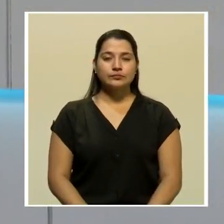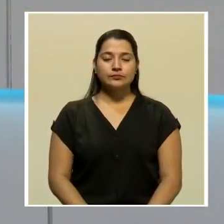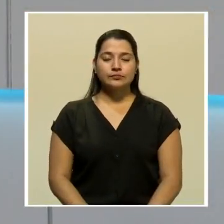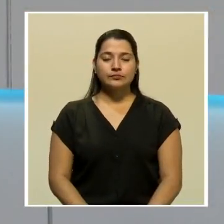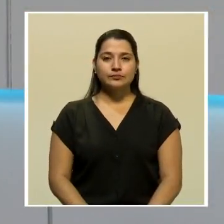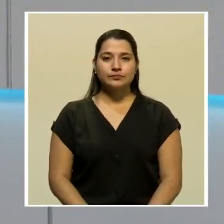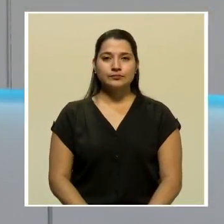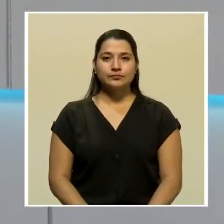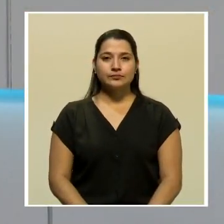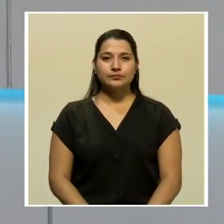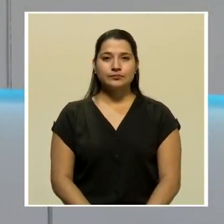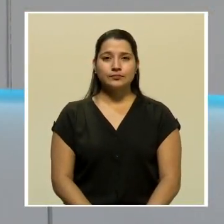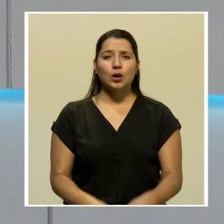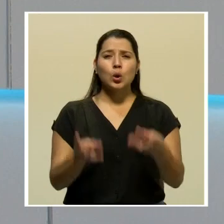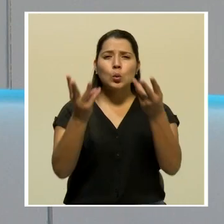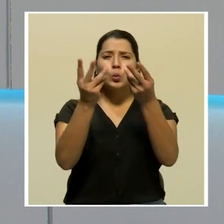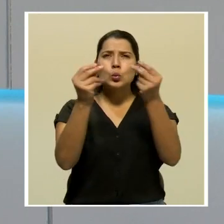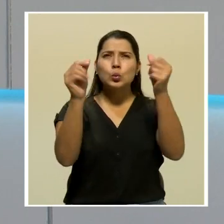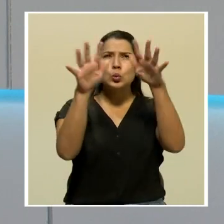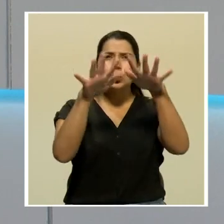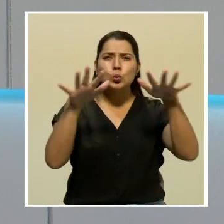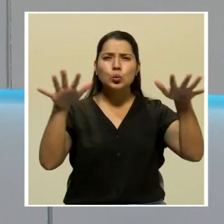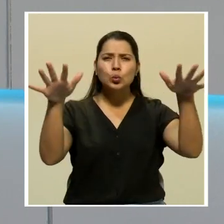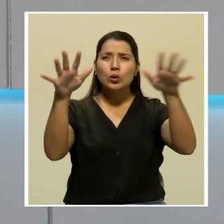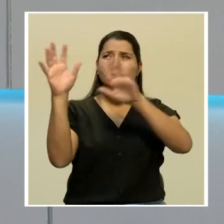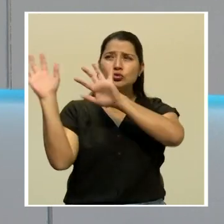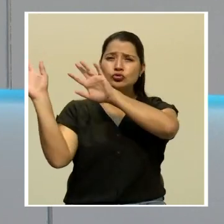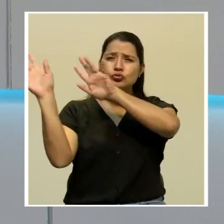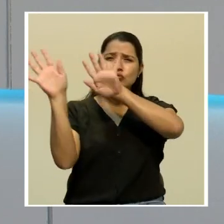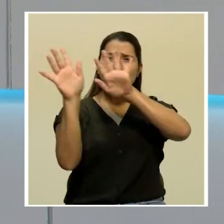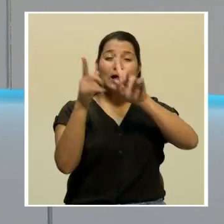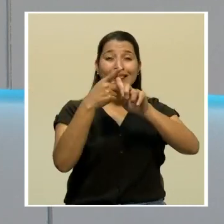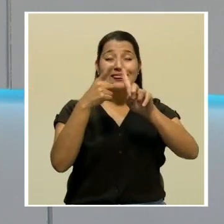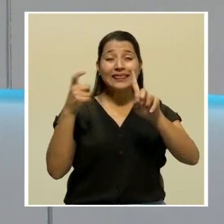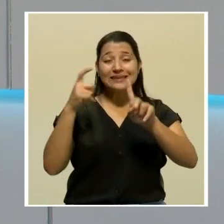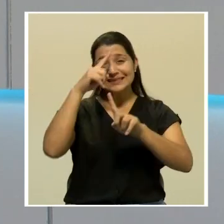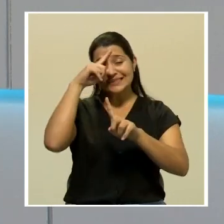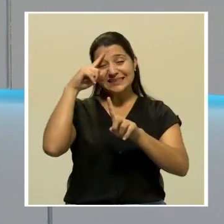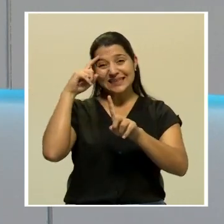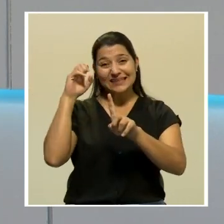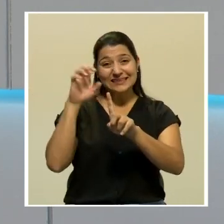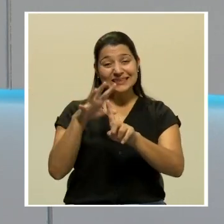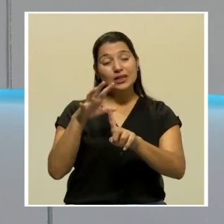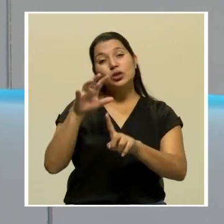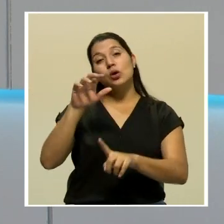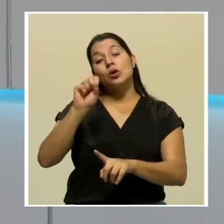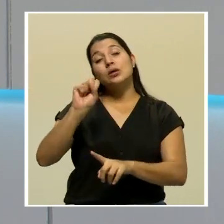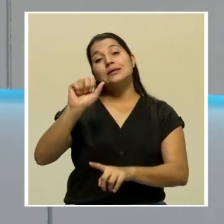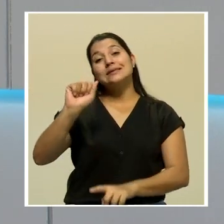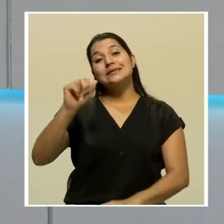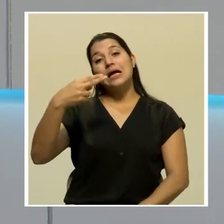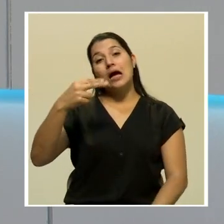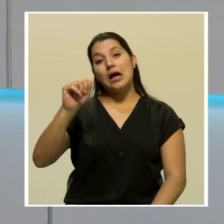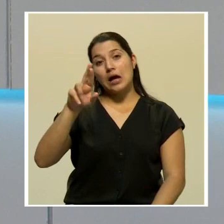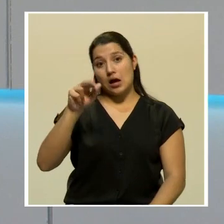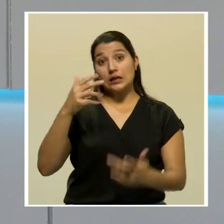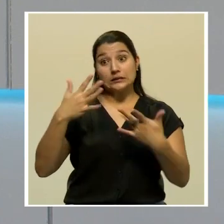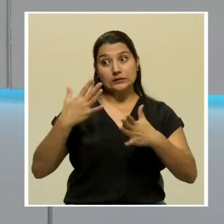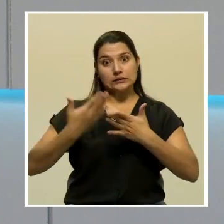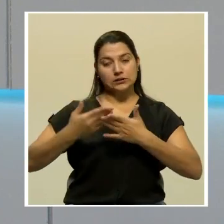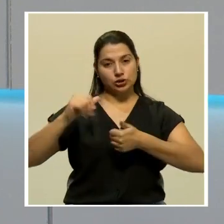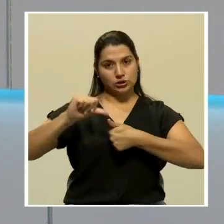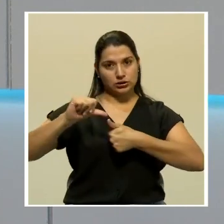La nube de polvo del Sahara ya se encuentra en todo Centroamérica y puede generar efectos no solo en el